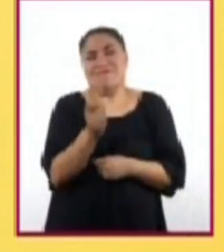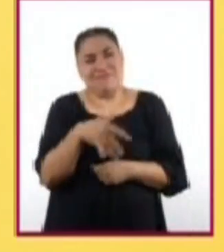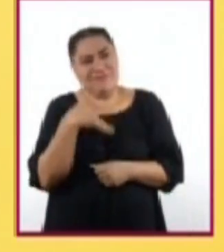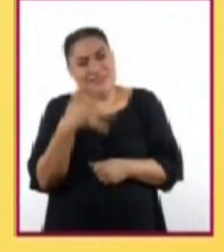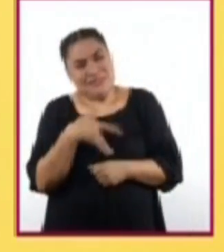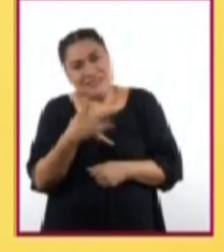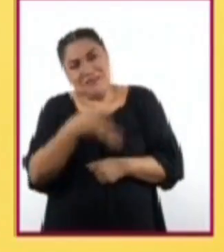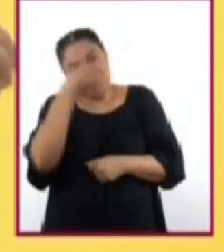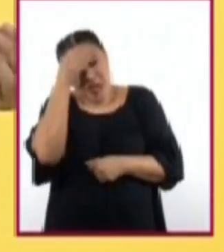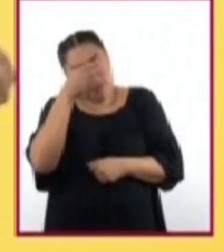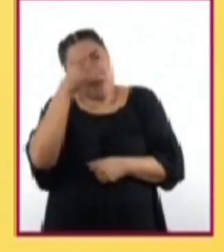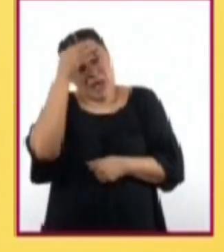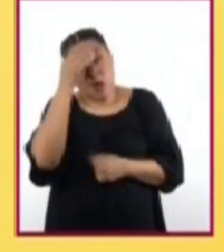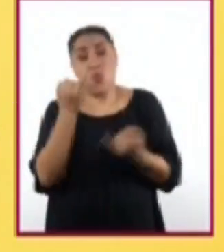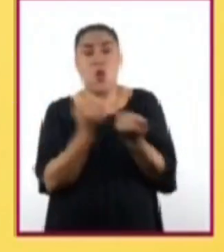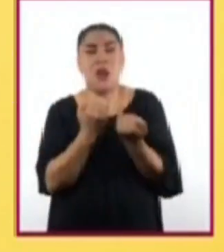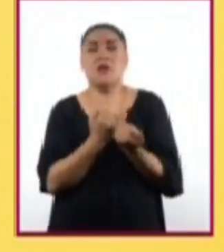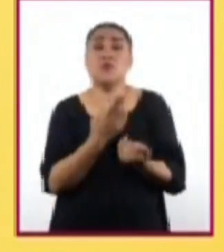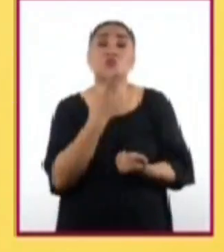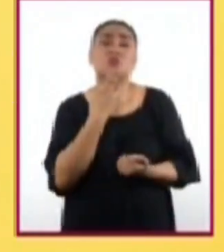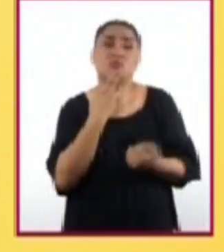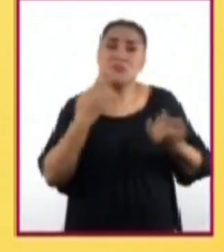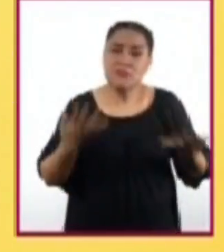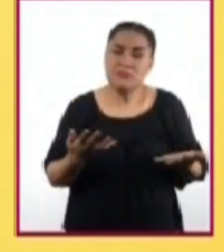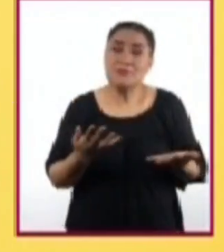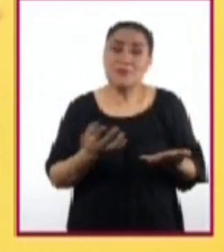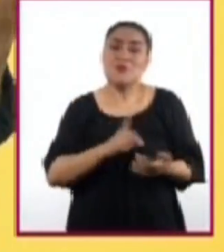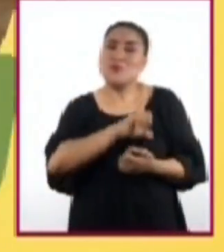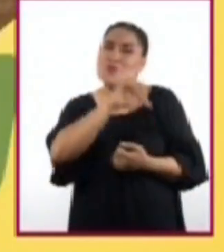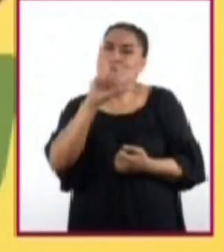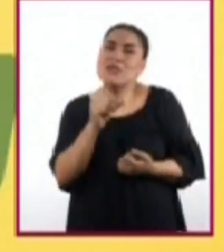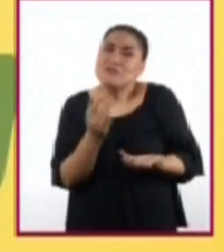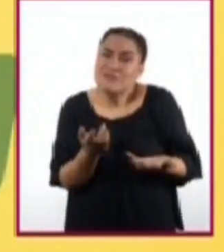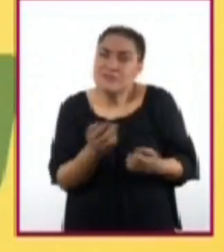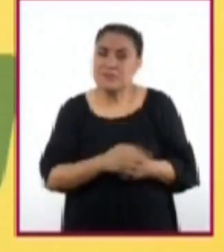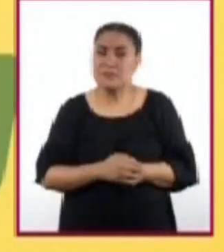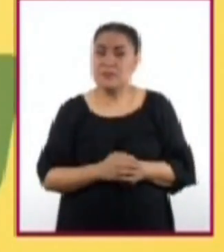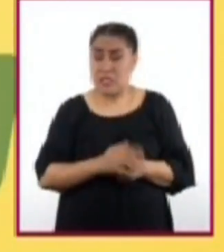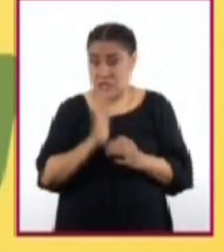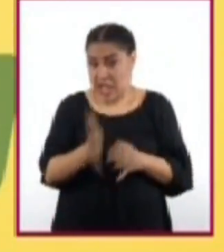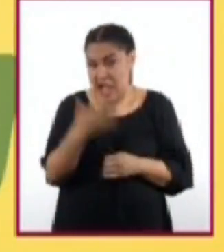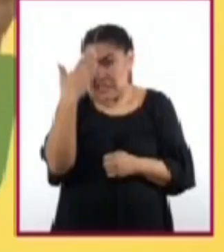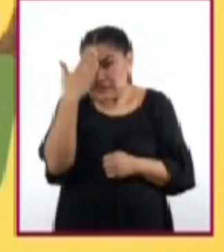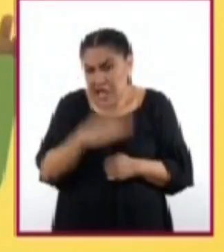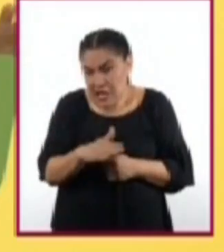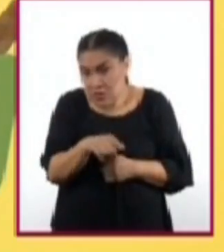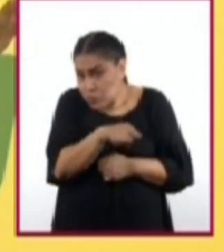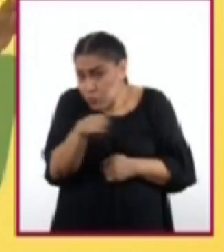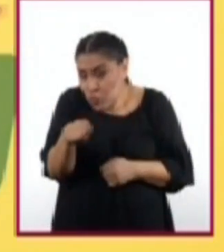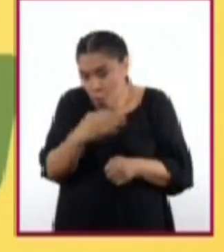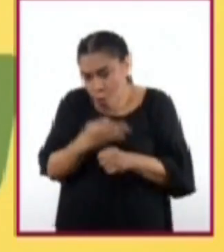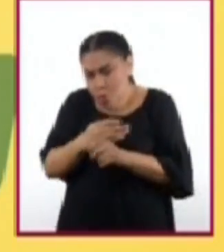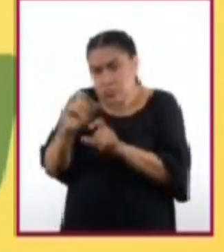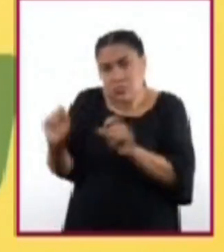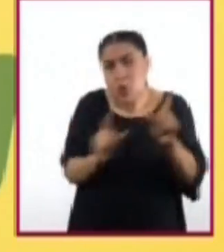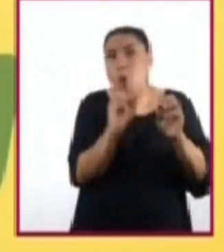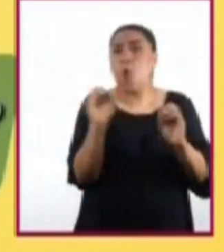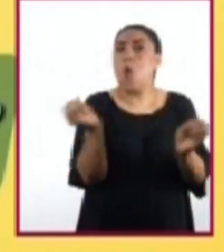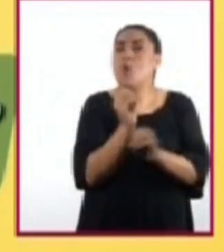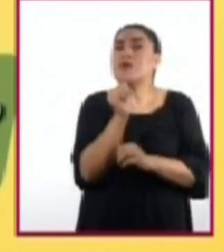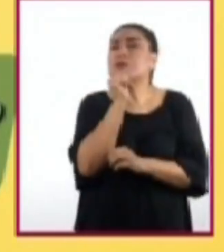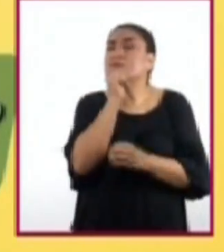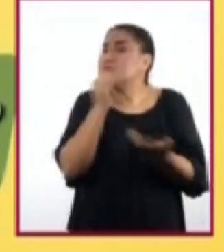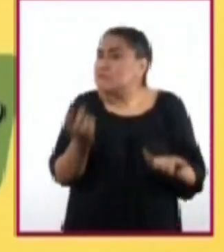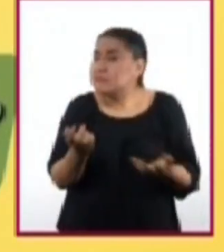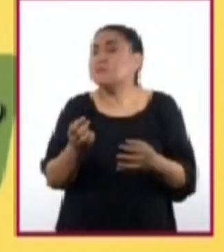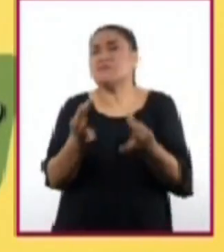aprendieron también sería muy útil reflexionar sobre lo siguiente. ¿Qué tanto sabían de lo que se vio en esta sesión? ¿Por qué es